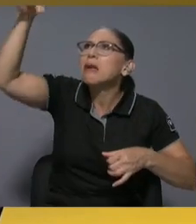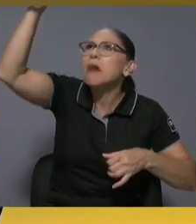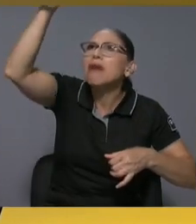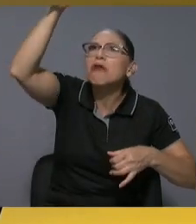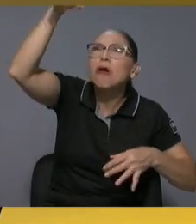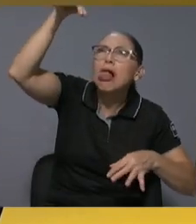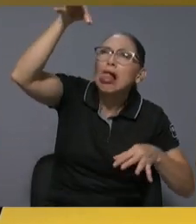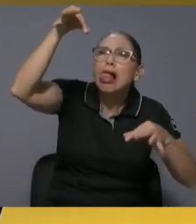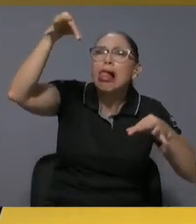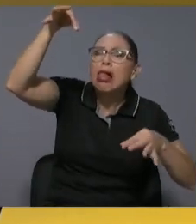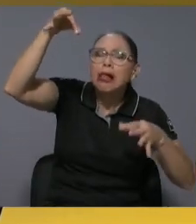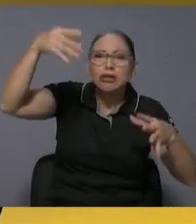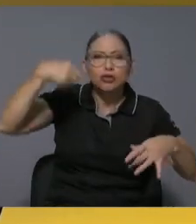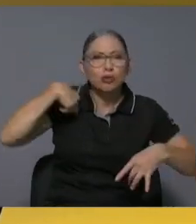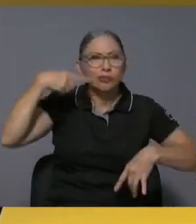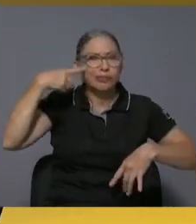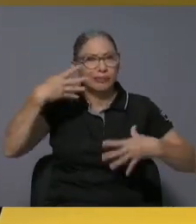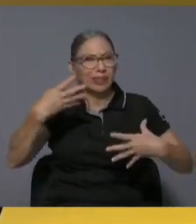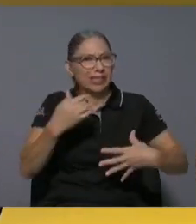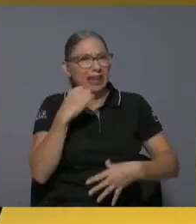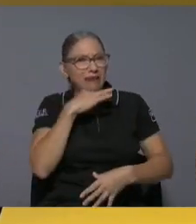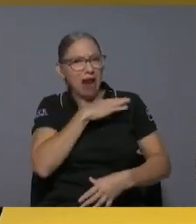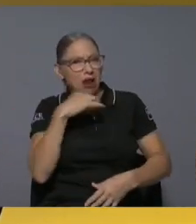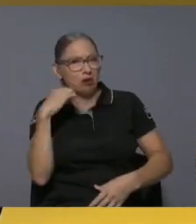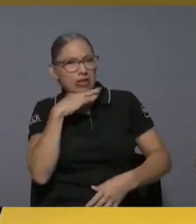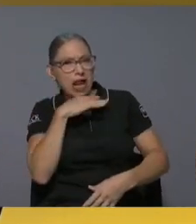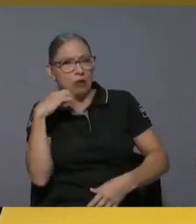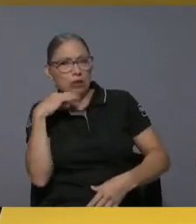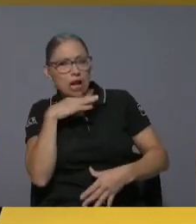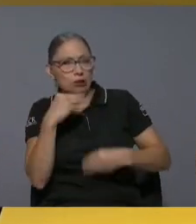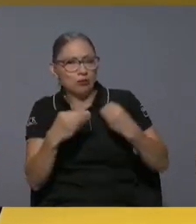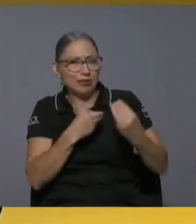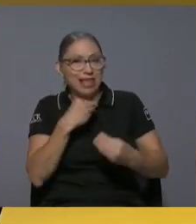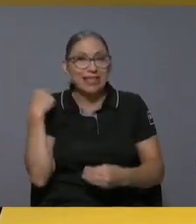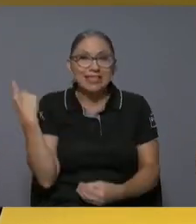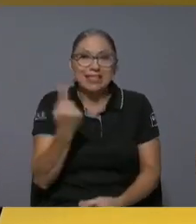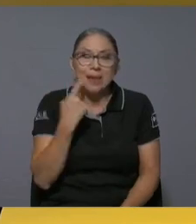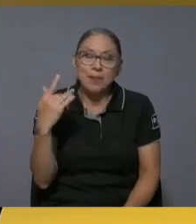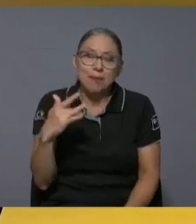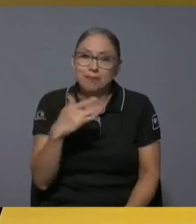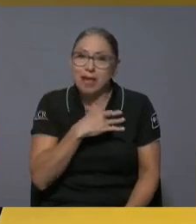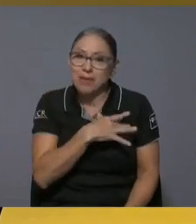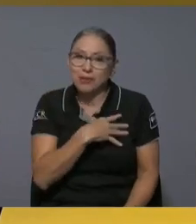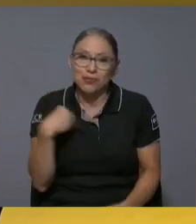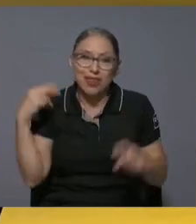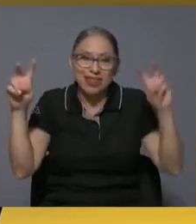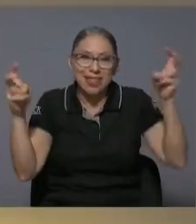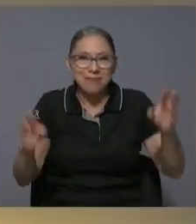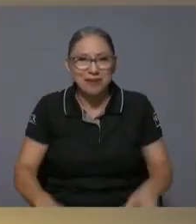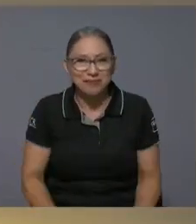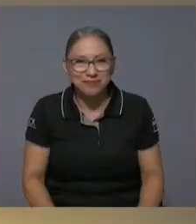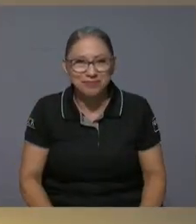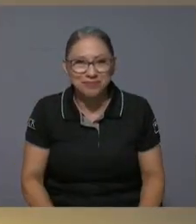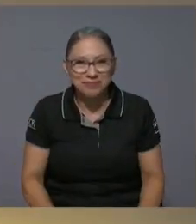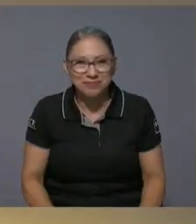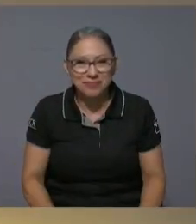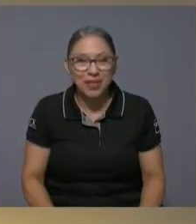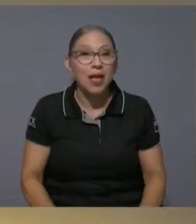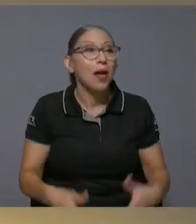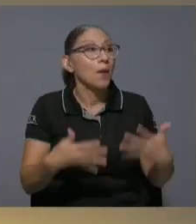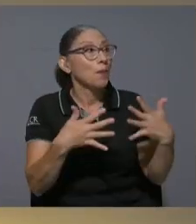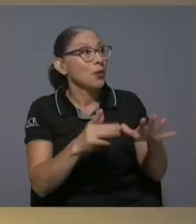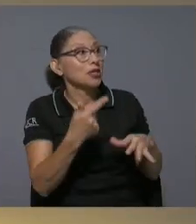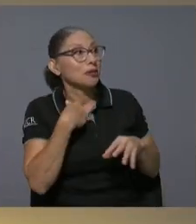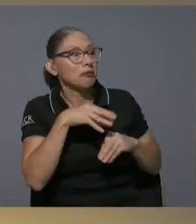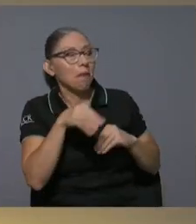¿verdad? por qué? empezaba a ver esas cosas y siempre me gustó el tema pasaron los años hoy estoy por por decir cosas